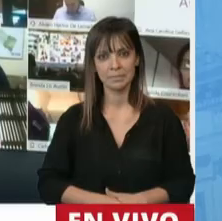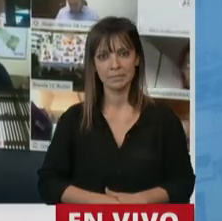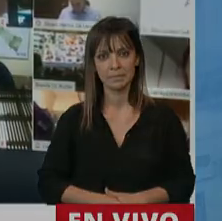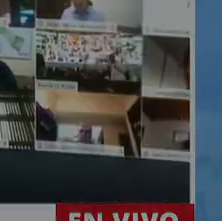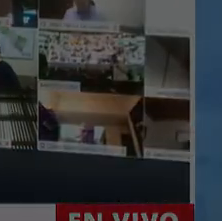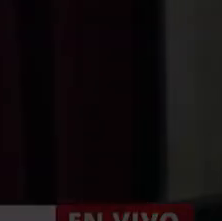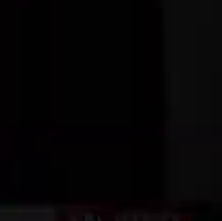Gracias, diputado. Gracias. Gracias.